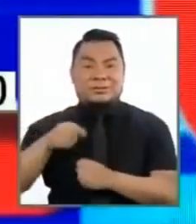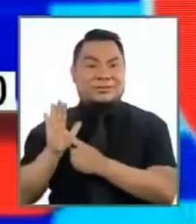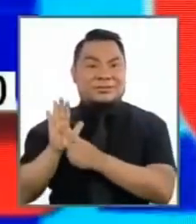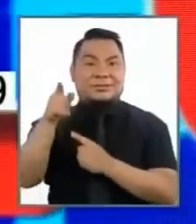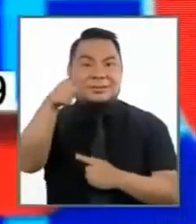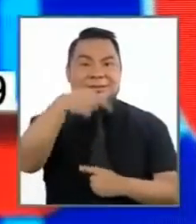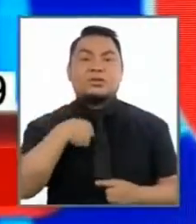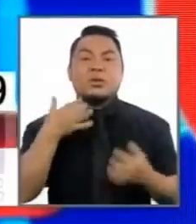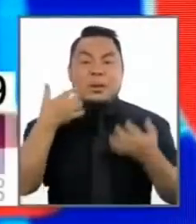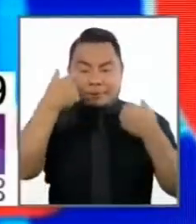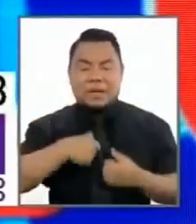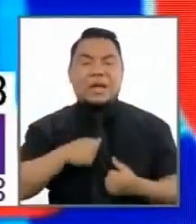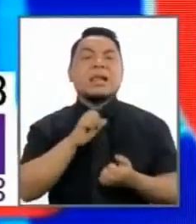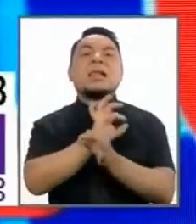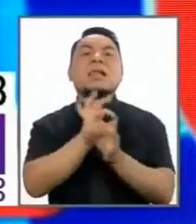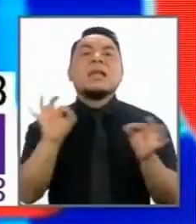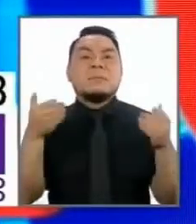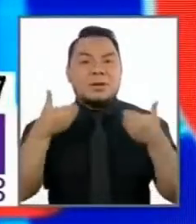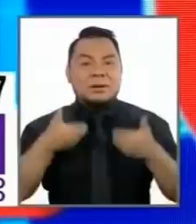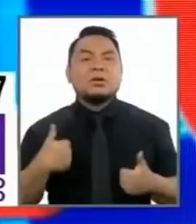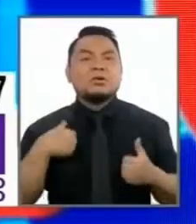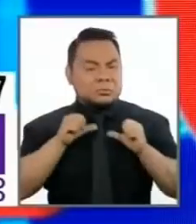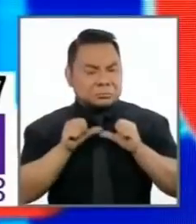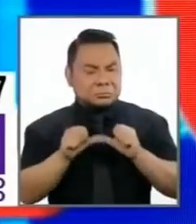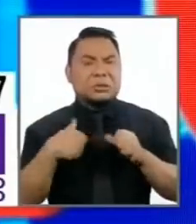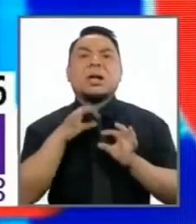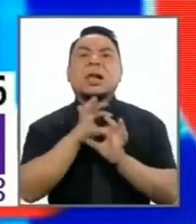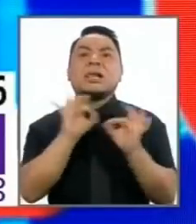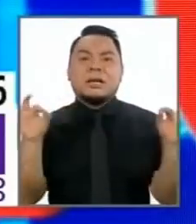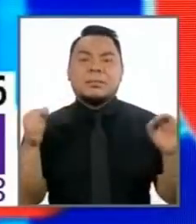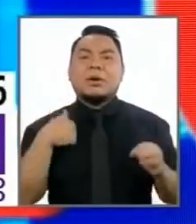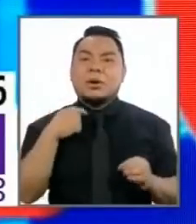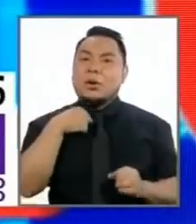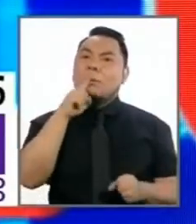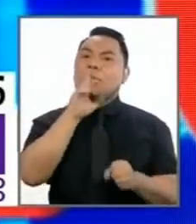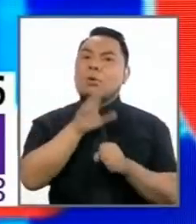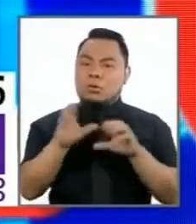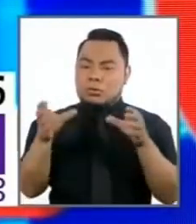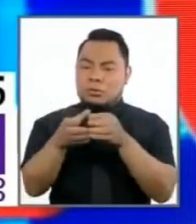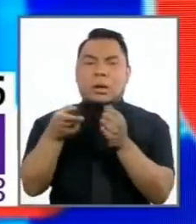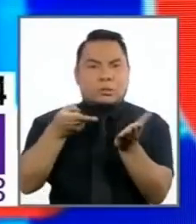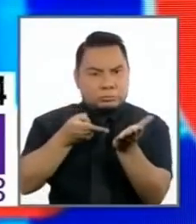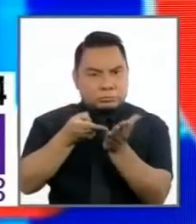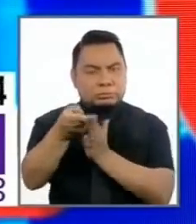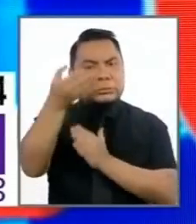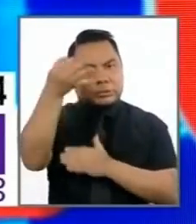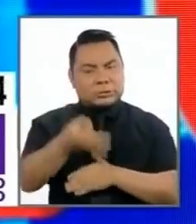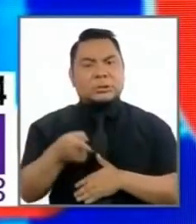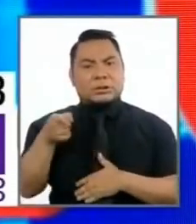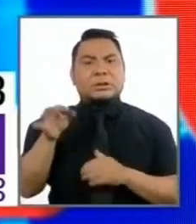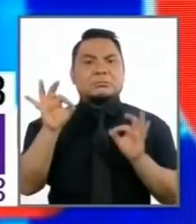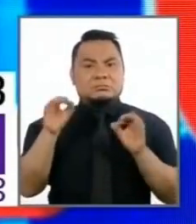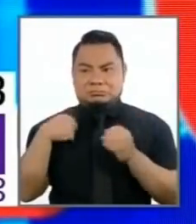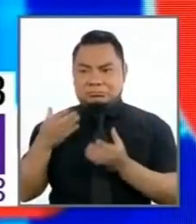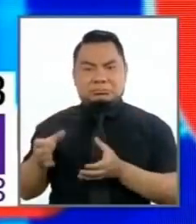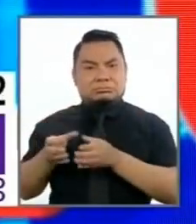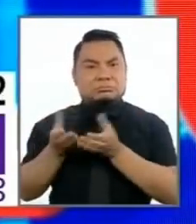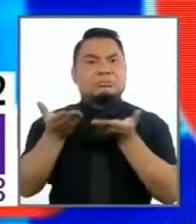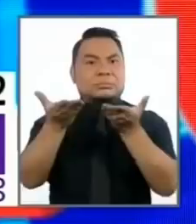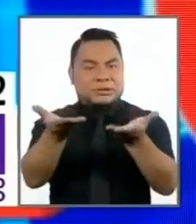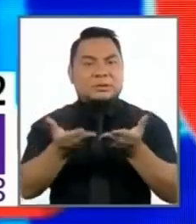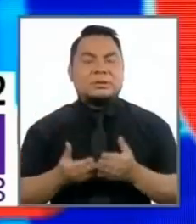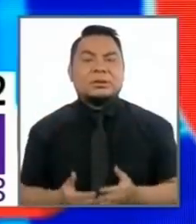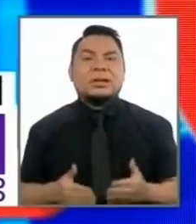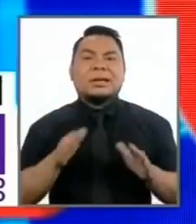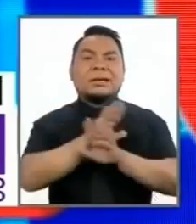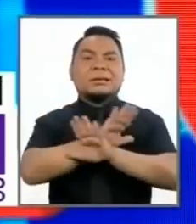ustedes como una persona limpia y el día de hoy lo sigo siendo les prometí una bancada honesta y seria y eso es exactamente lo que hemos dado